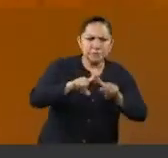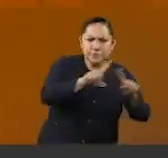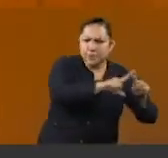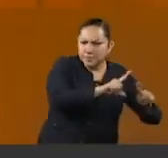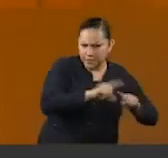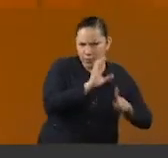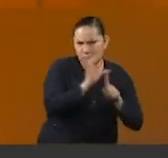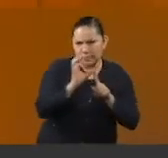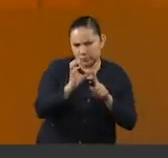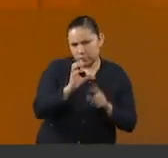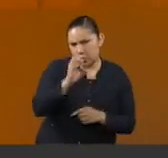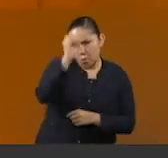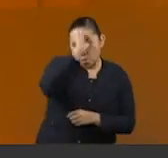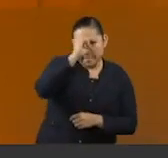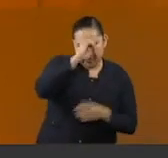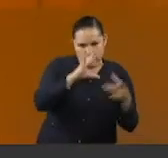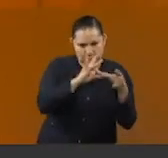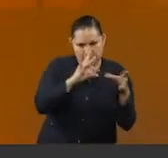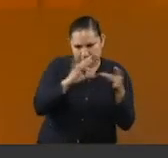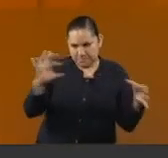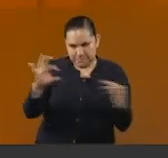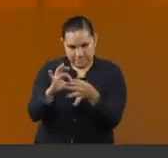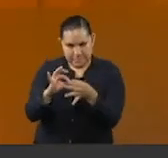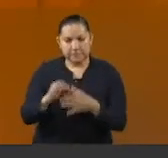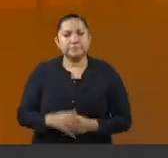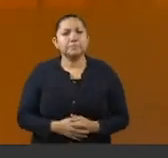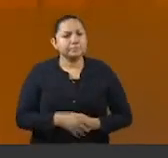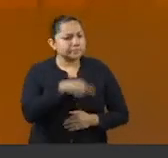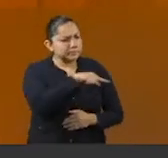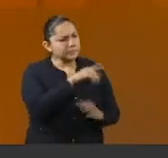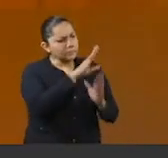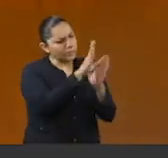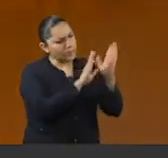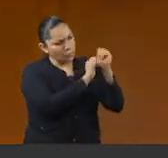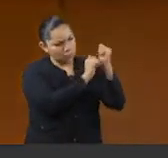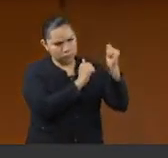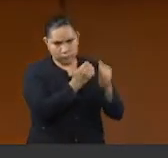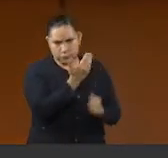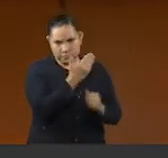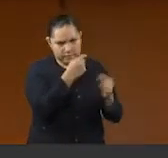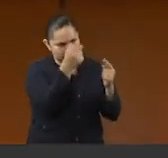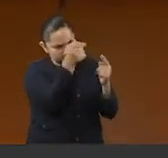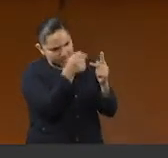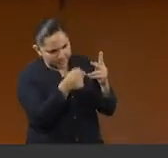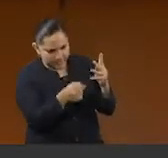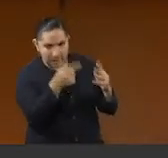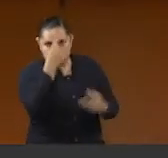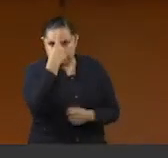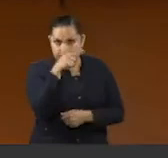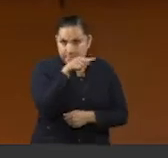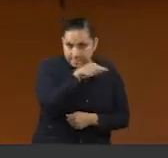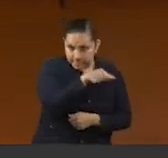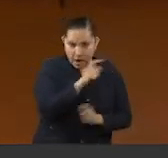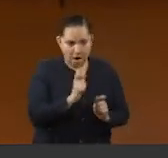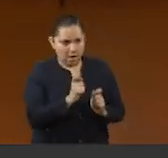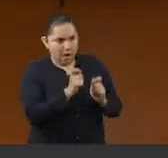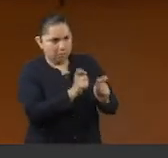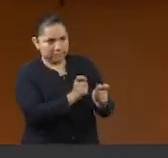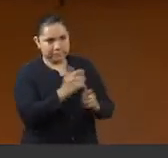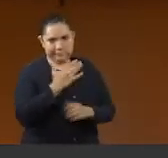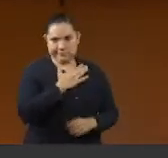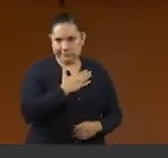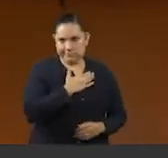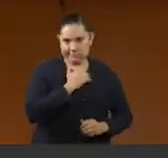Cumple a cabalidad con los requisitos constitucionales establecidos para desempeñar la función que le ha sido encomendada.